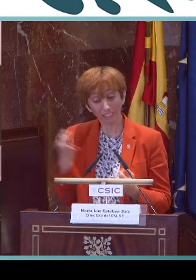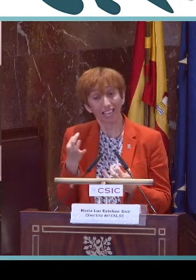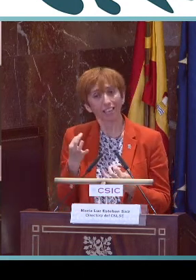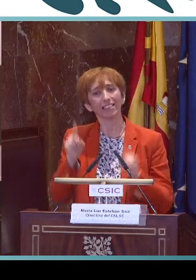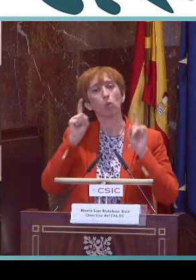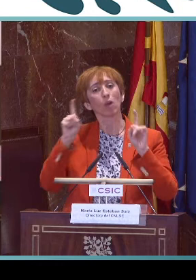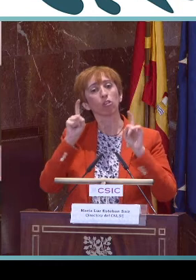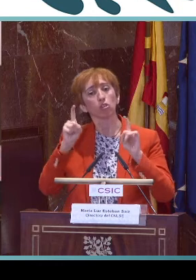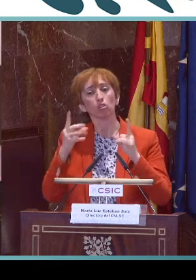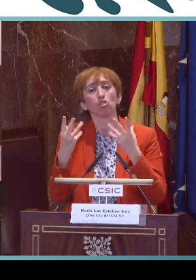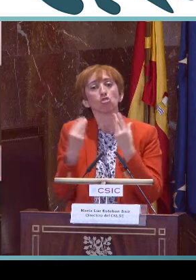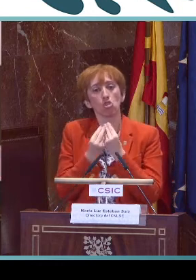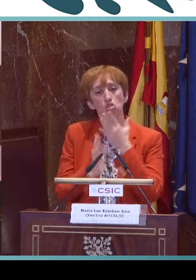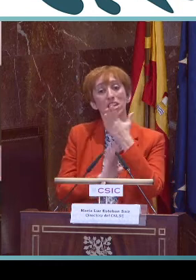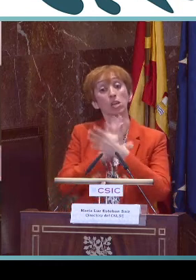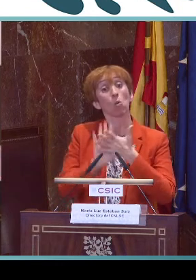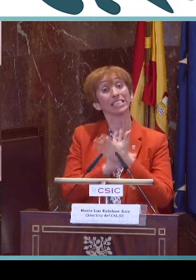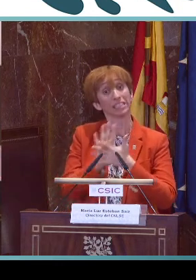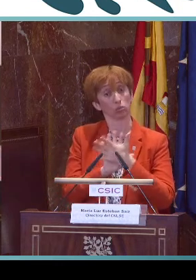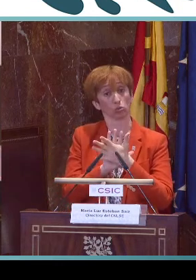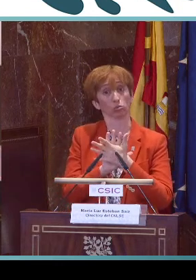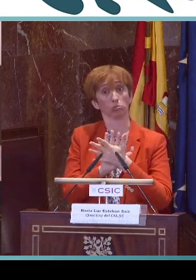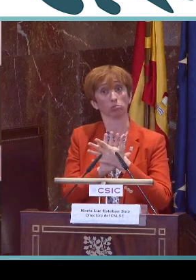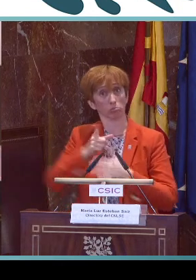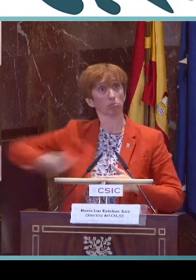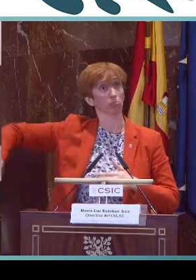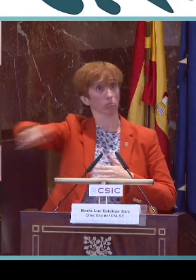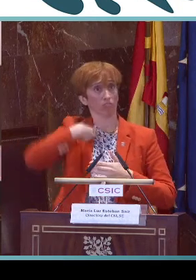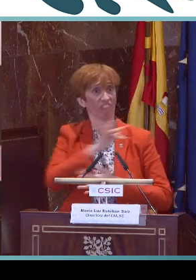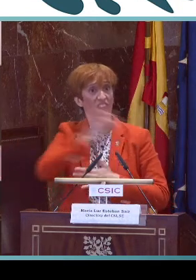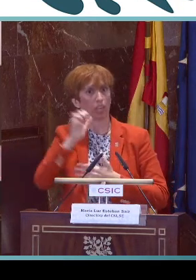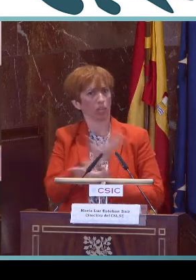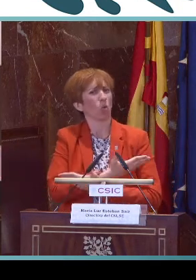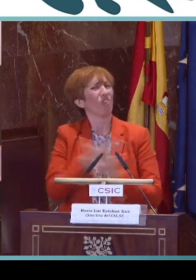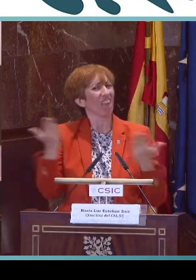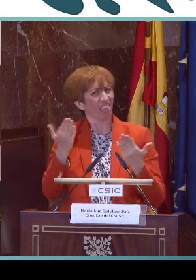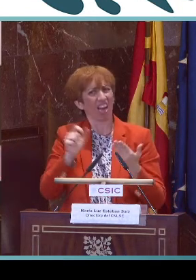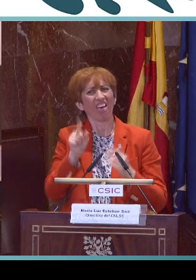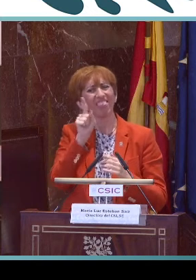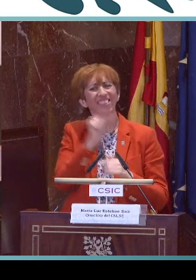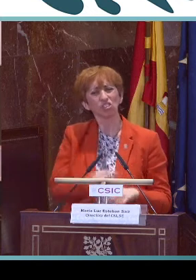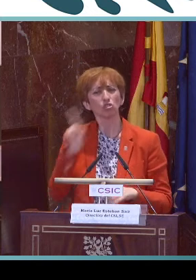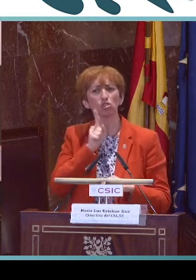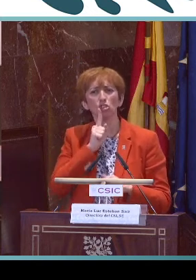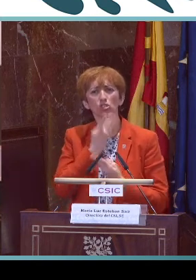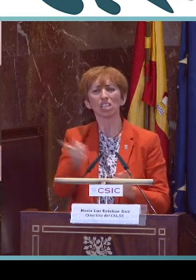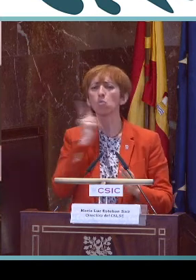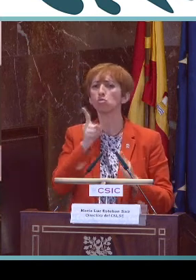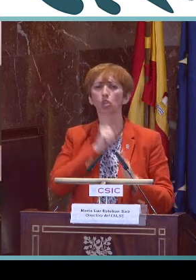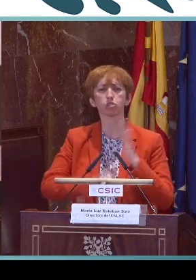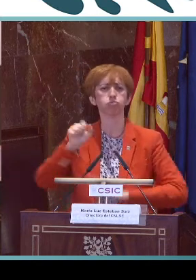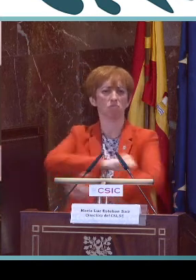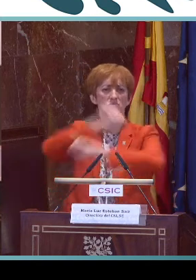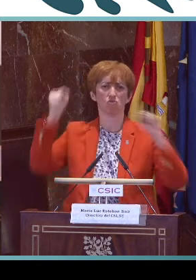territorios es mucho más complicado por la falta de estos mínimos. La educación con lengua de signos, nosotros tenemos fe y